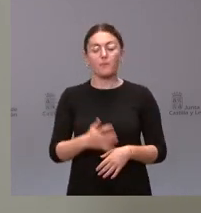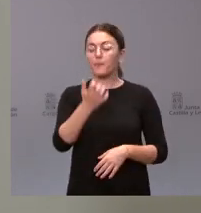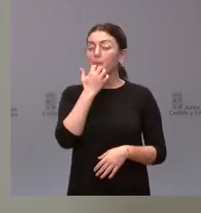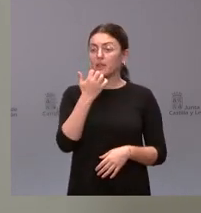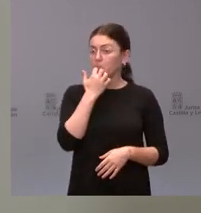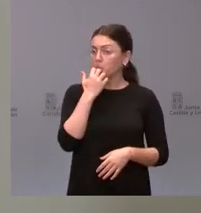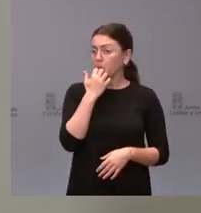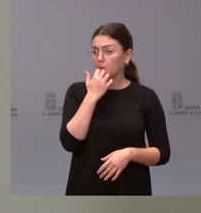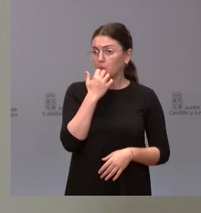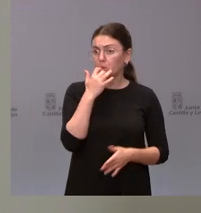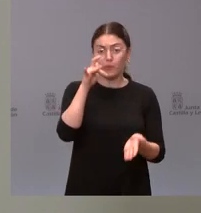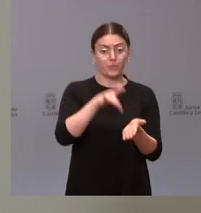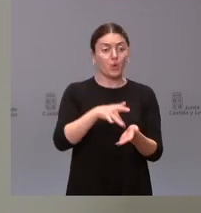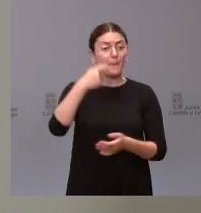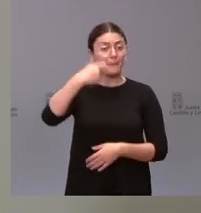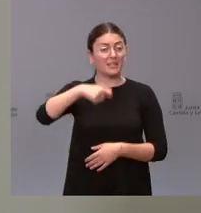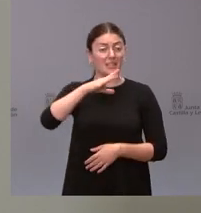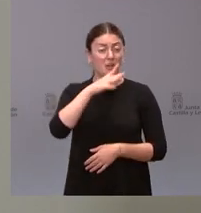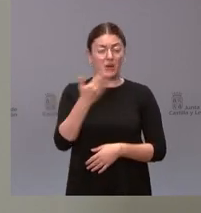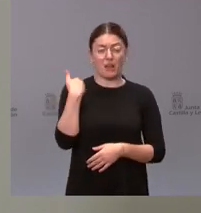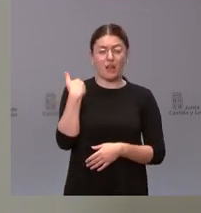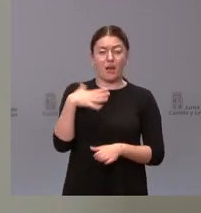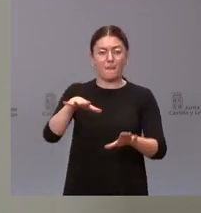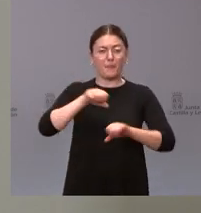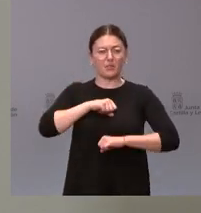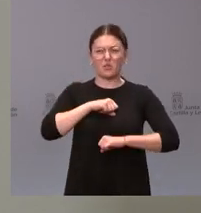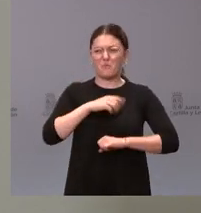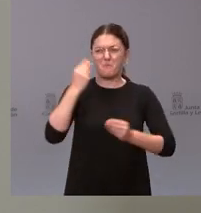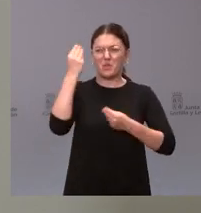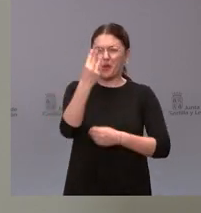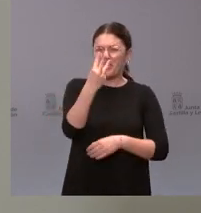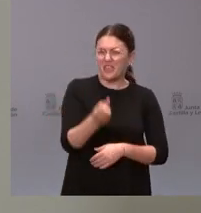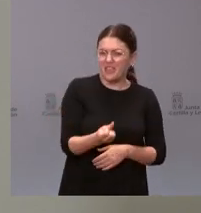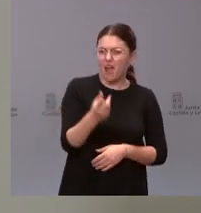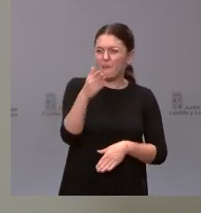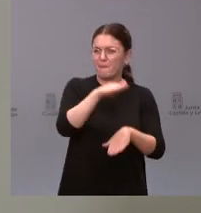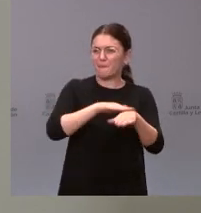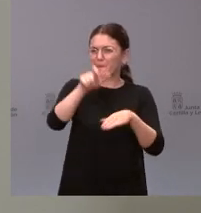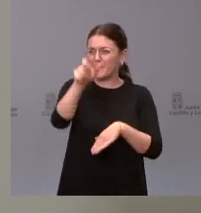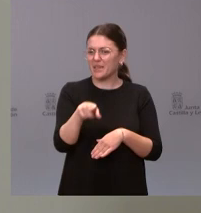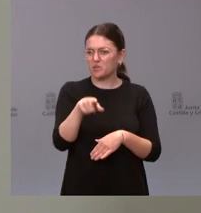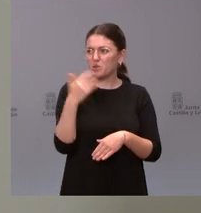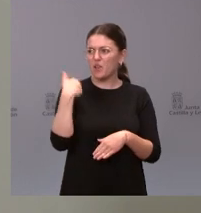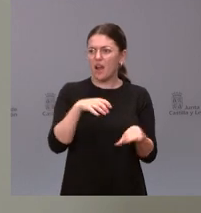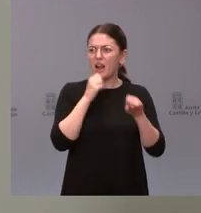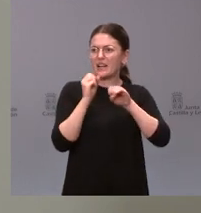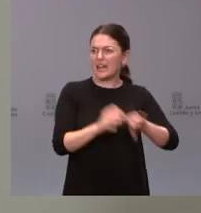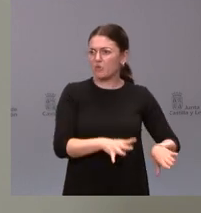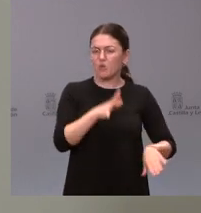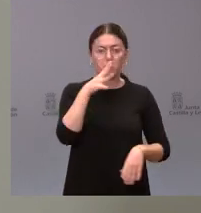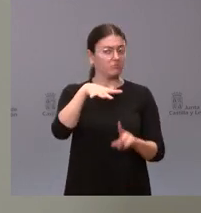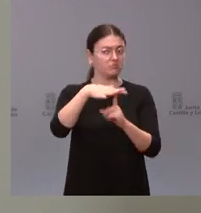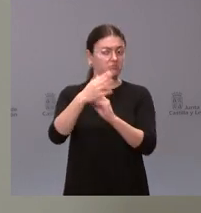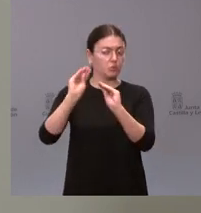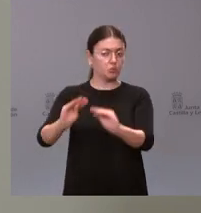con el actual presidente del gobierno nada más tomar posesión pues creo que fue a los tres días uno de los ministros pues renunció por una serie de circunstancias